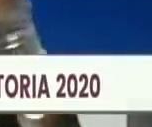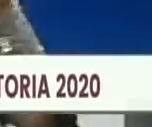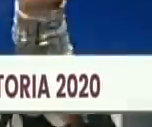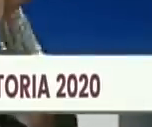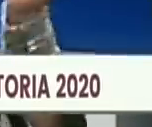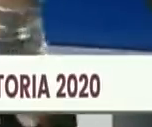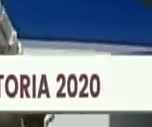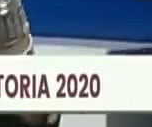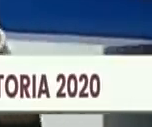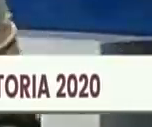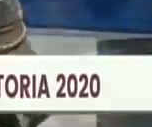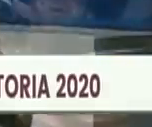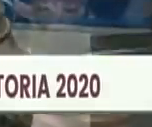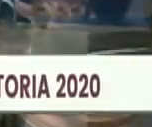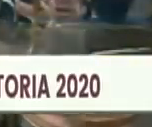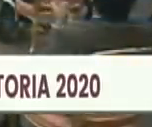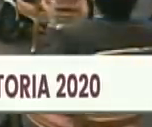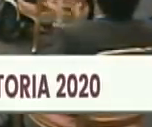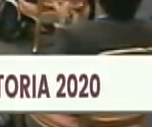de justicia social.